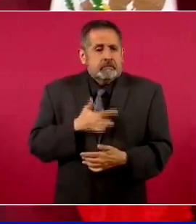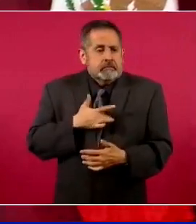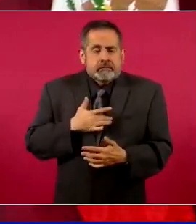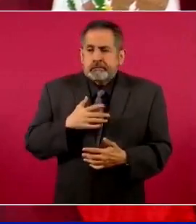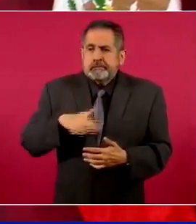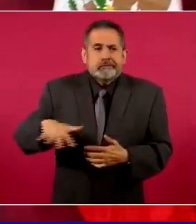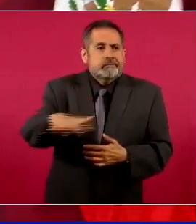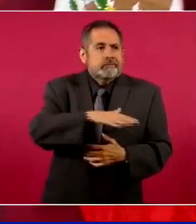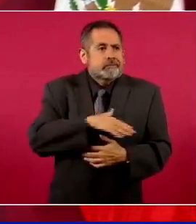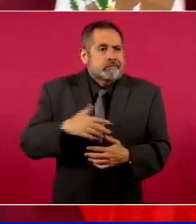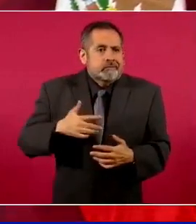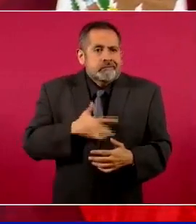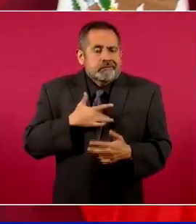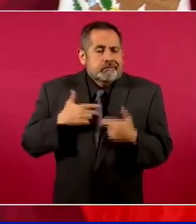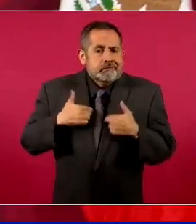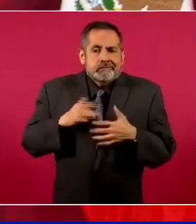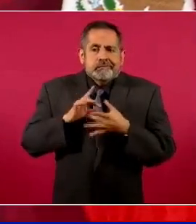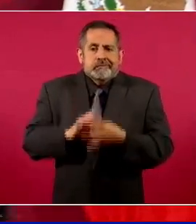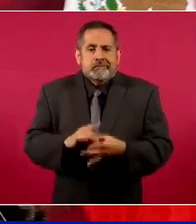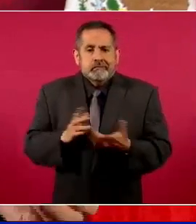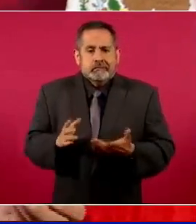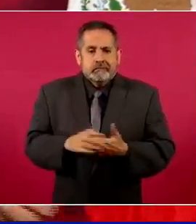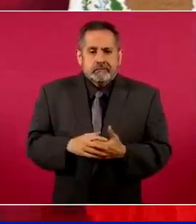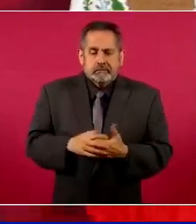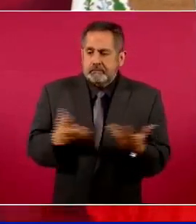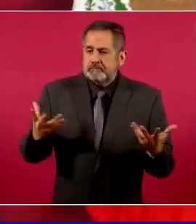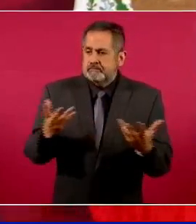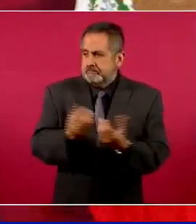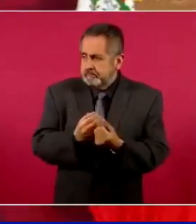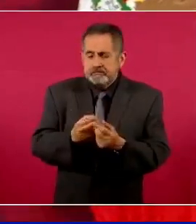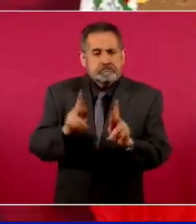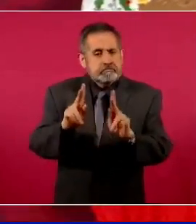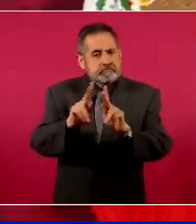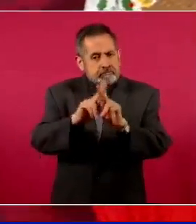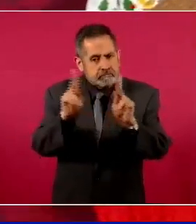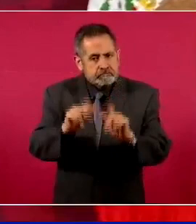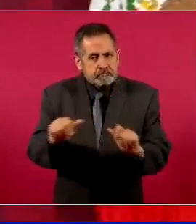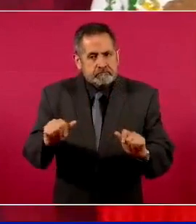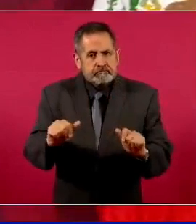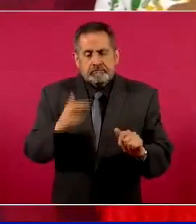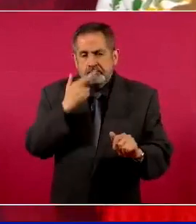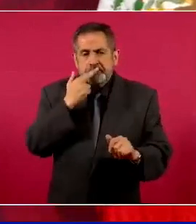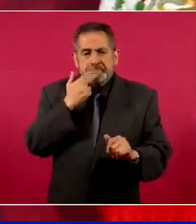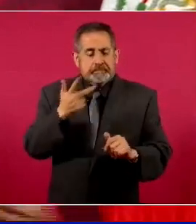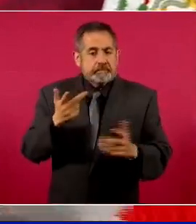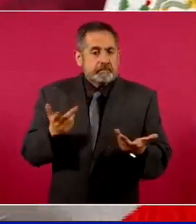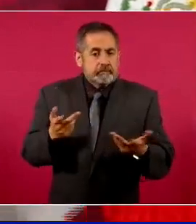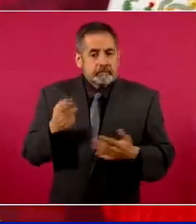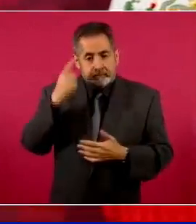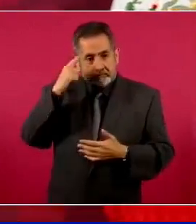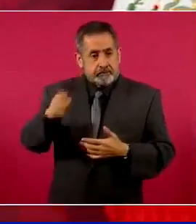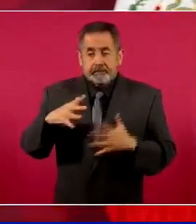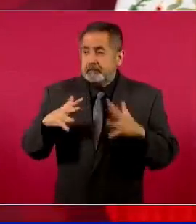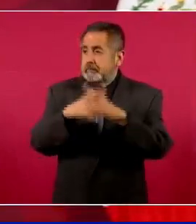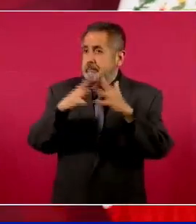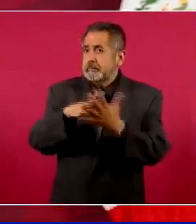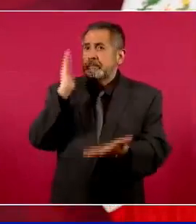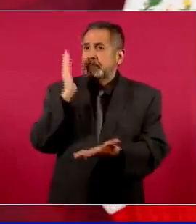el conseguir la paz, el parar la guerra.